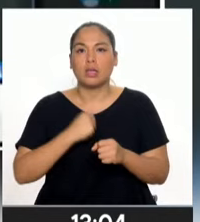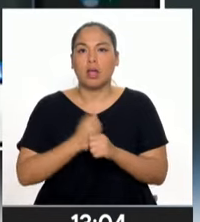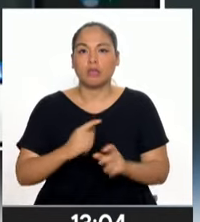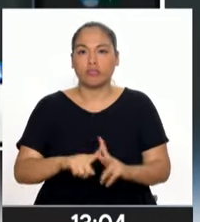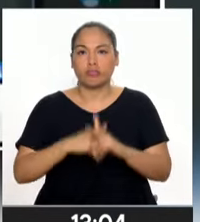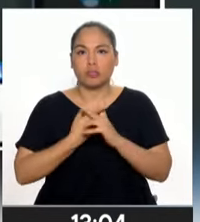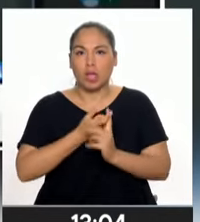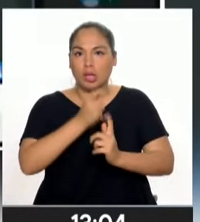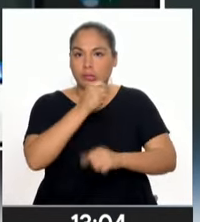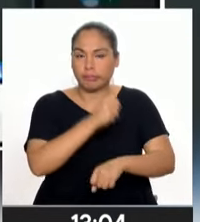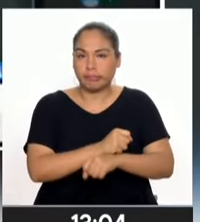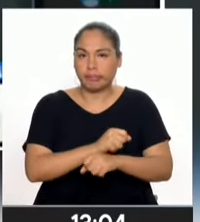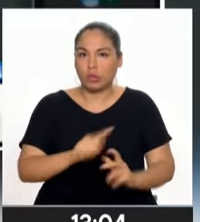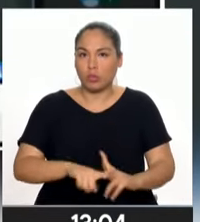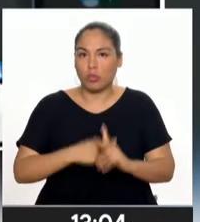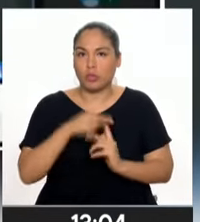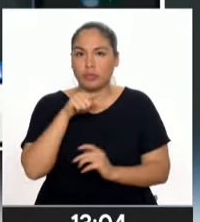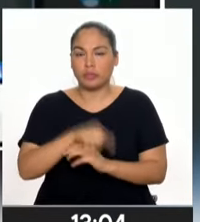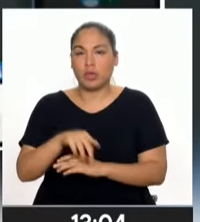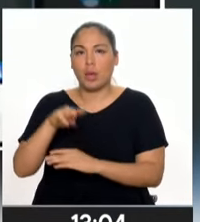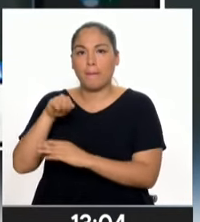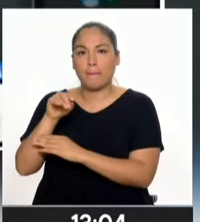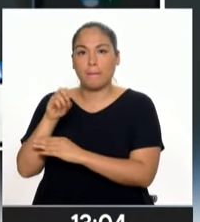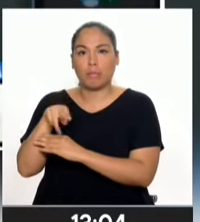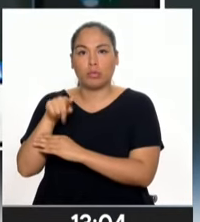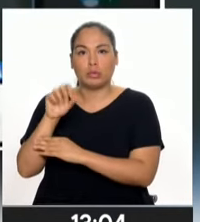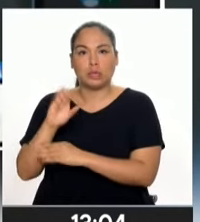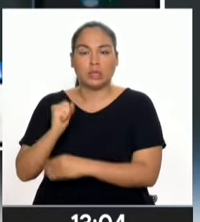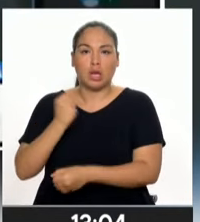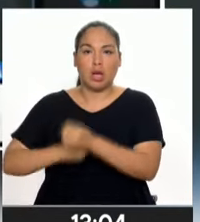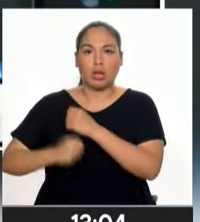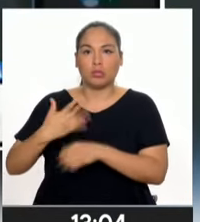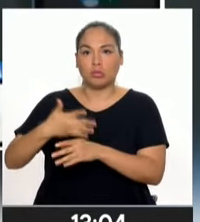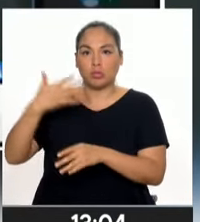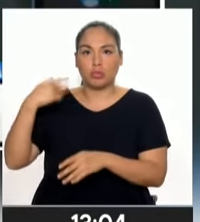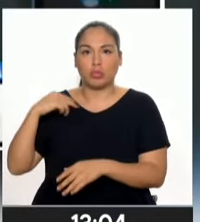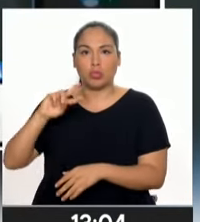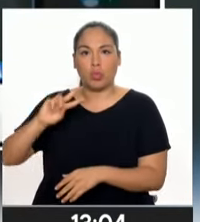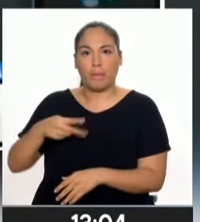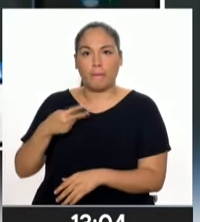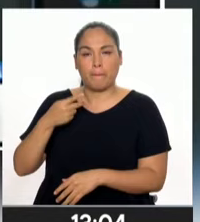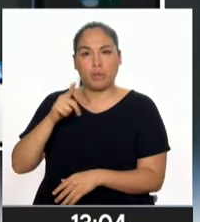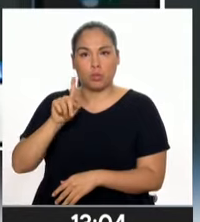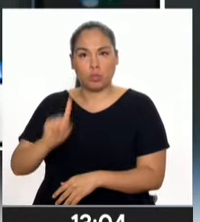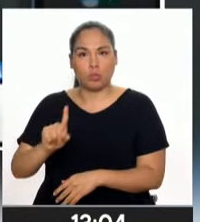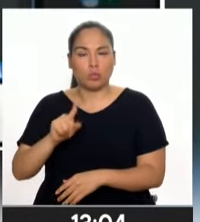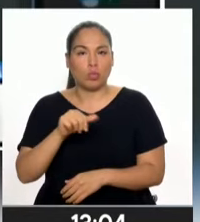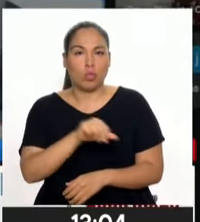caso de Montesinos se debe contar desde el 2001 y de Martín Rivas desde el 2002.